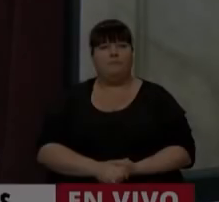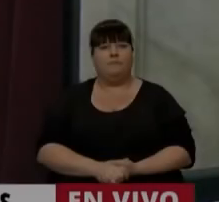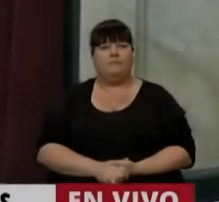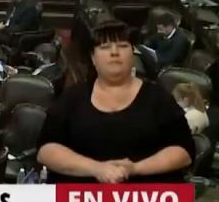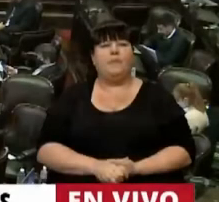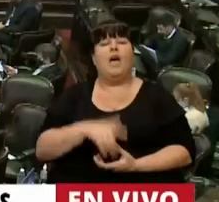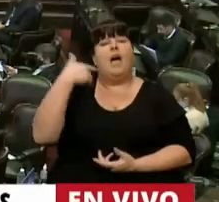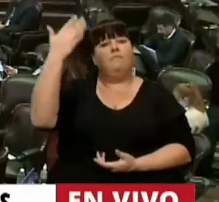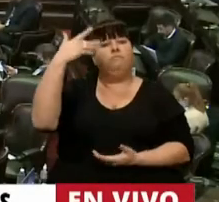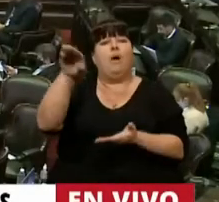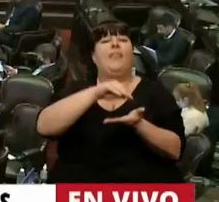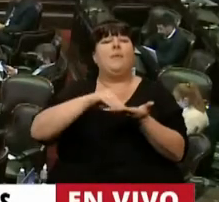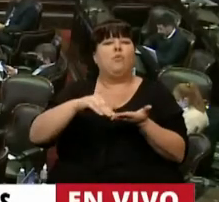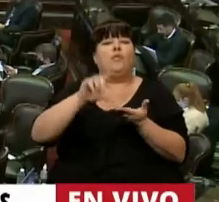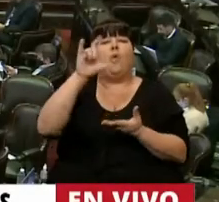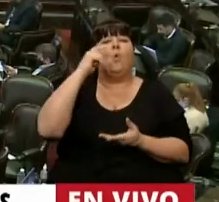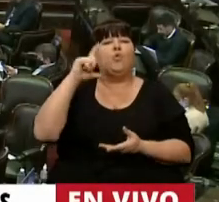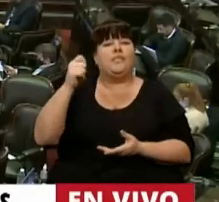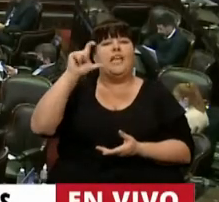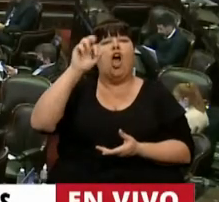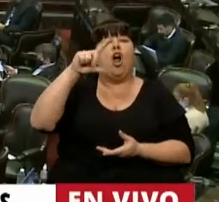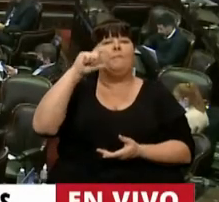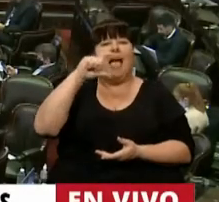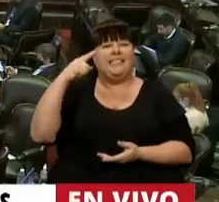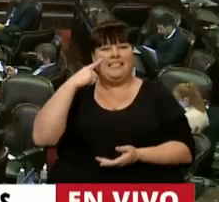Tiene la palabra la diputada Lucía Corpachi.